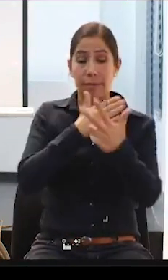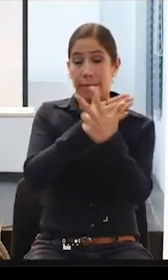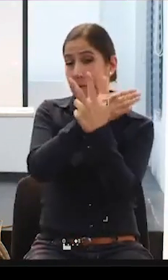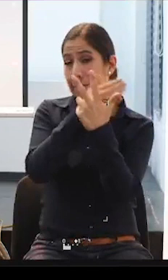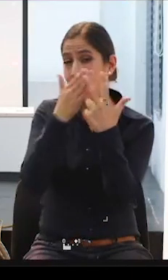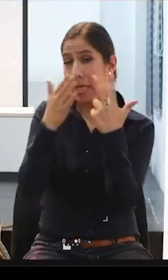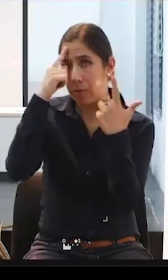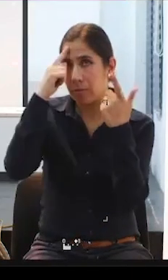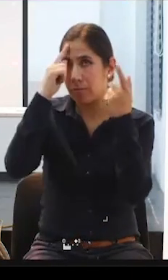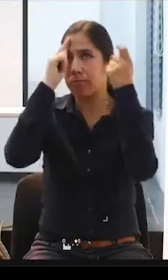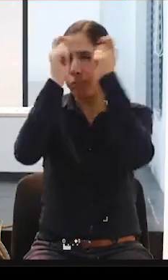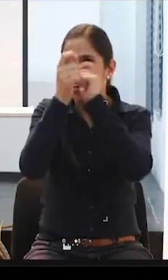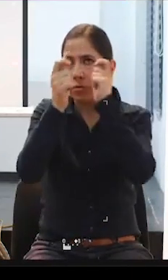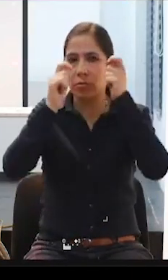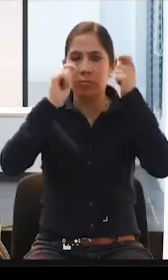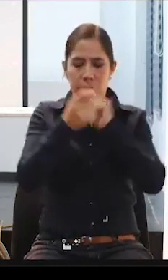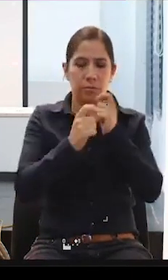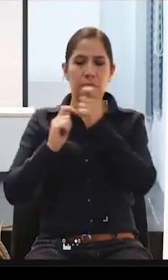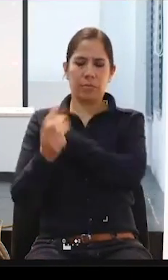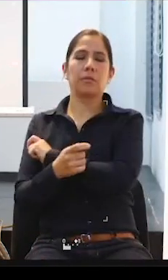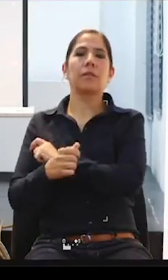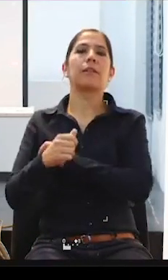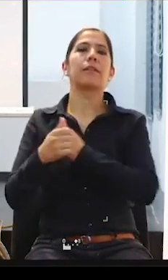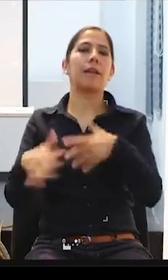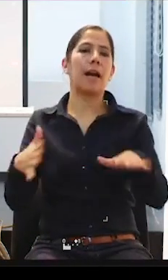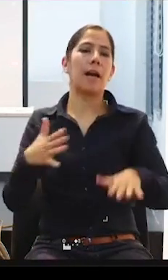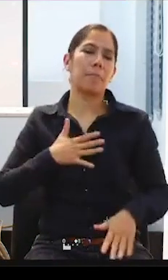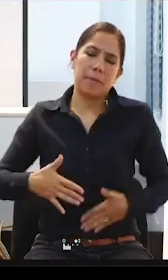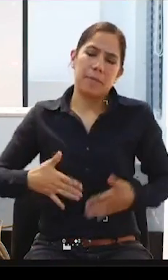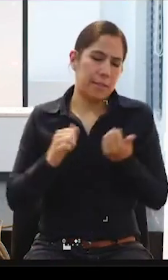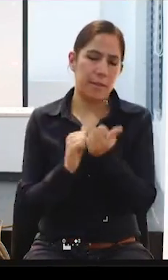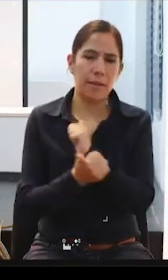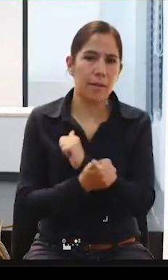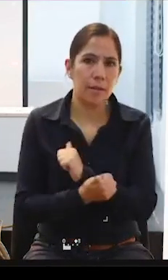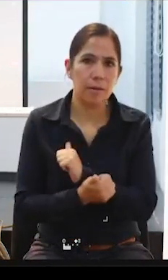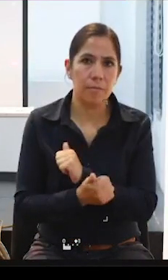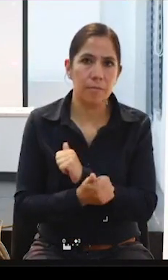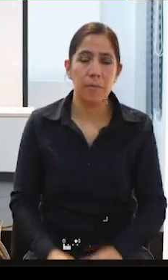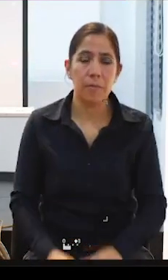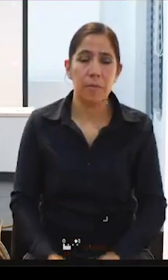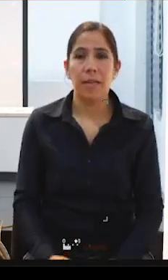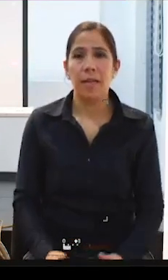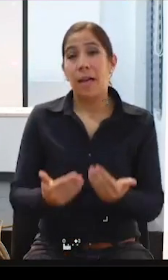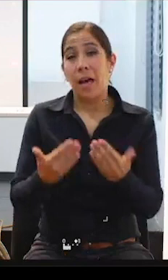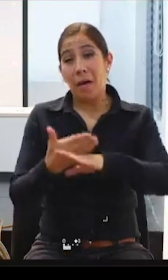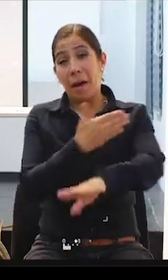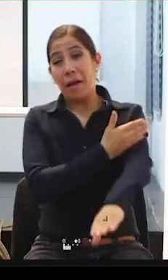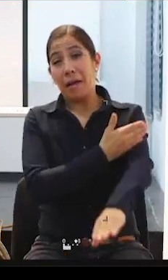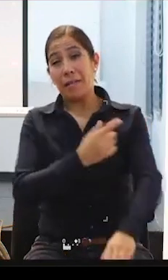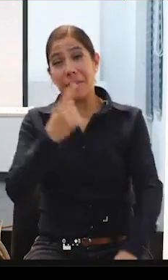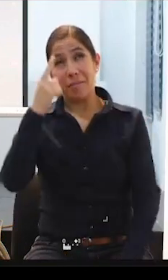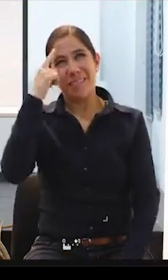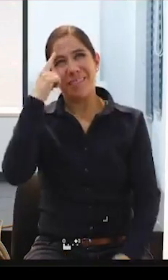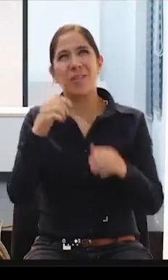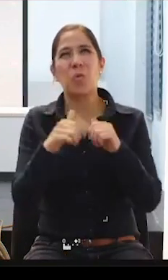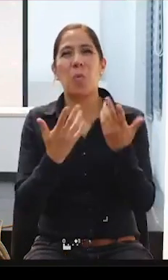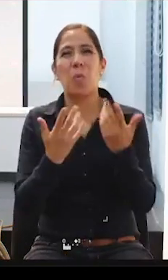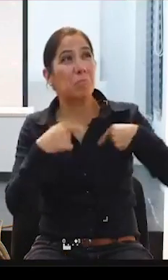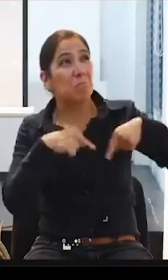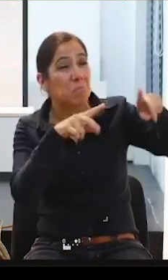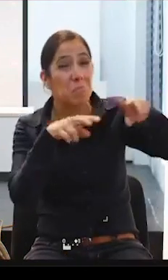cambiado en mí, ¿no? Entonces, y realmente, alguna vez he dicho, ¿no? Un lavado de cerebro.